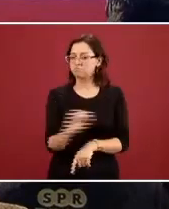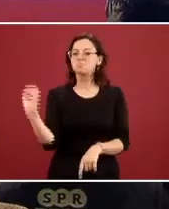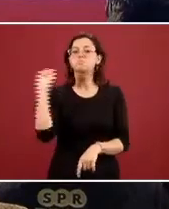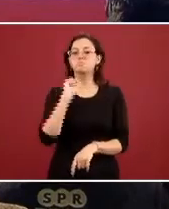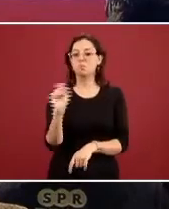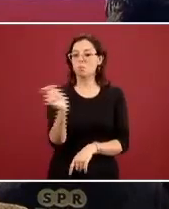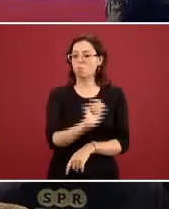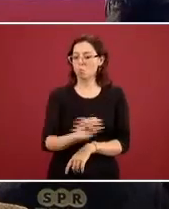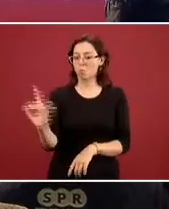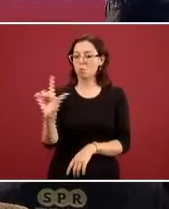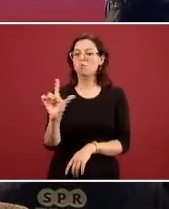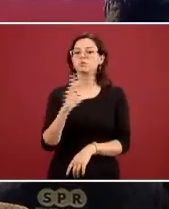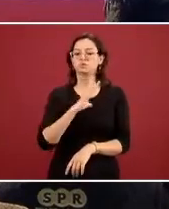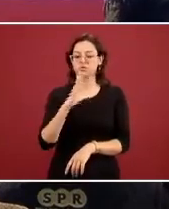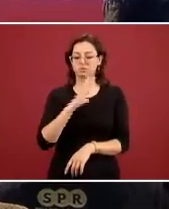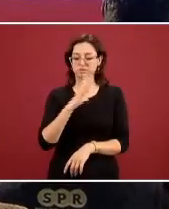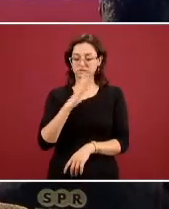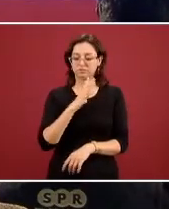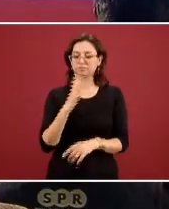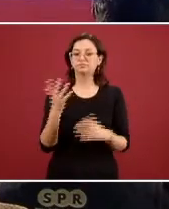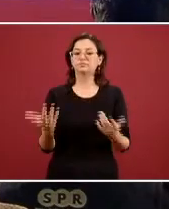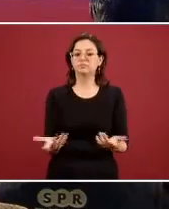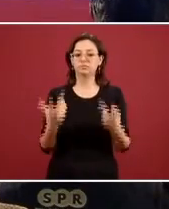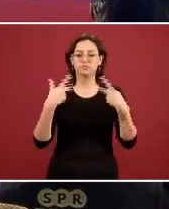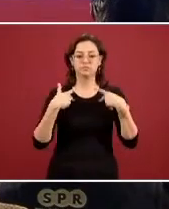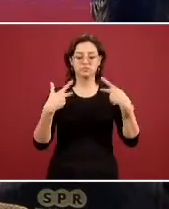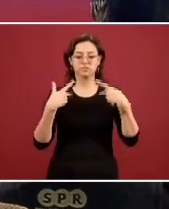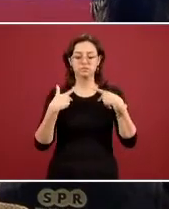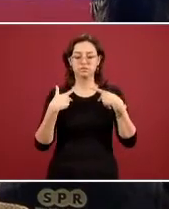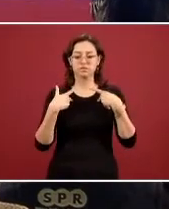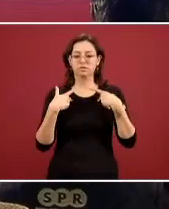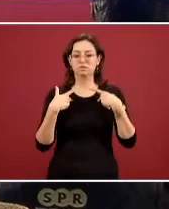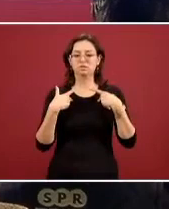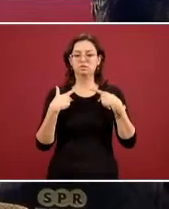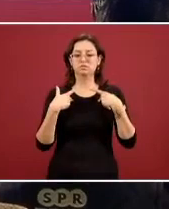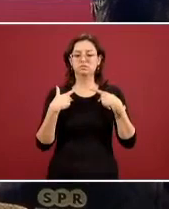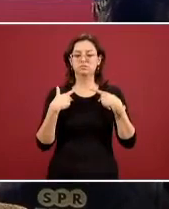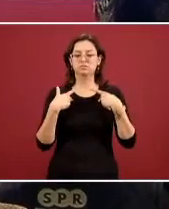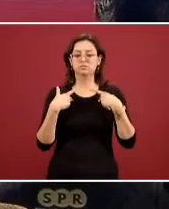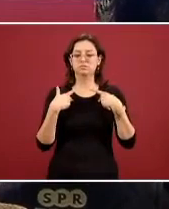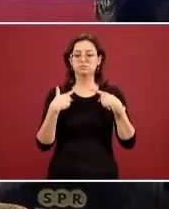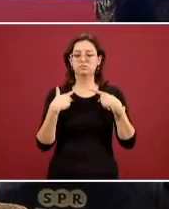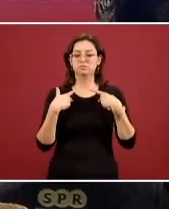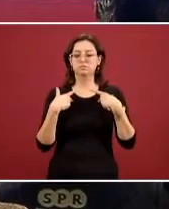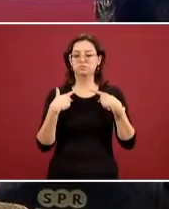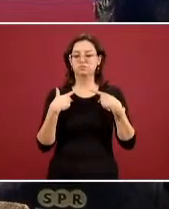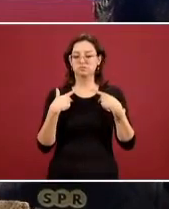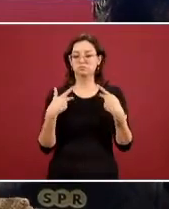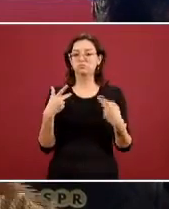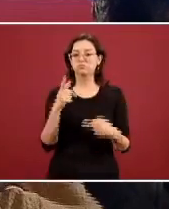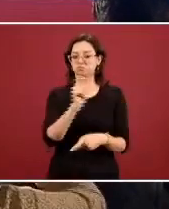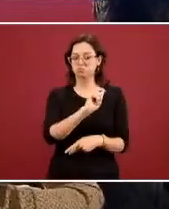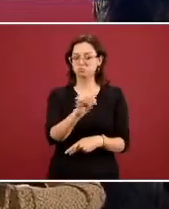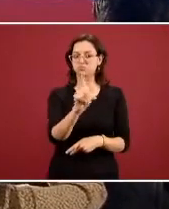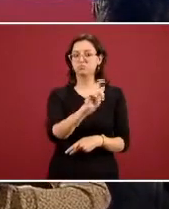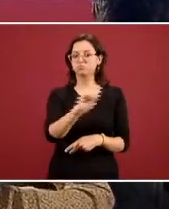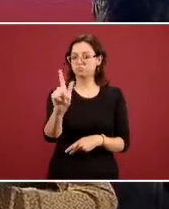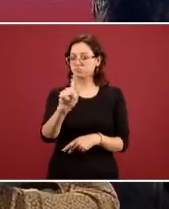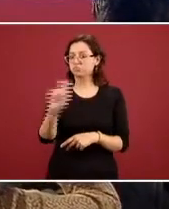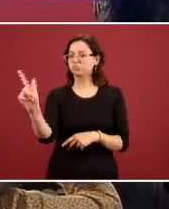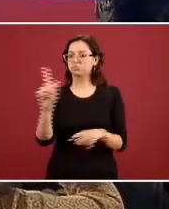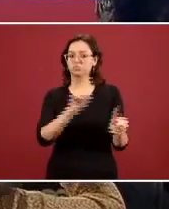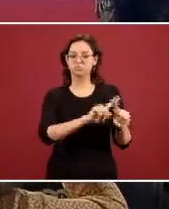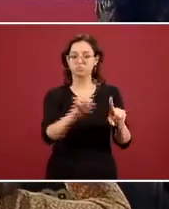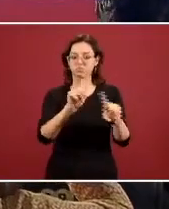profesionalizados están en contacto directamente con con con profesionales con datos